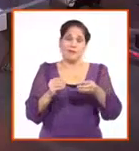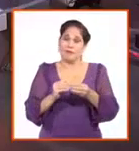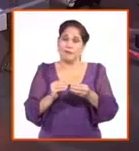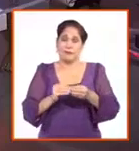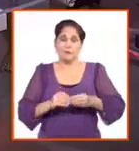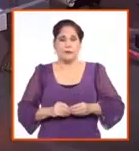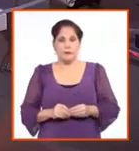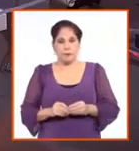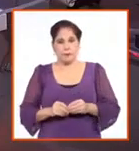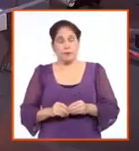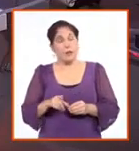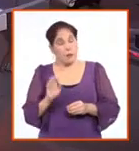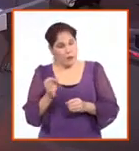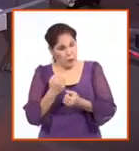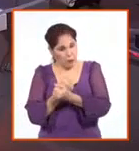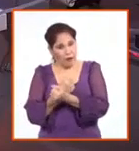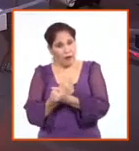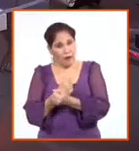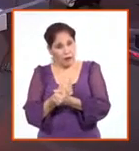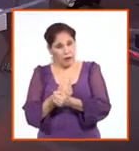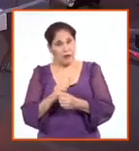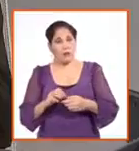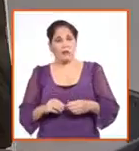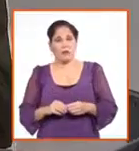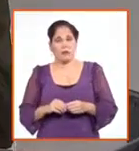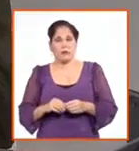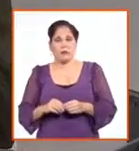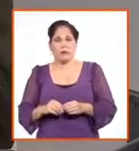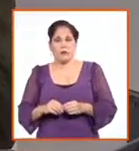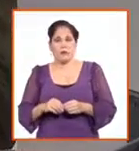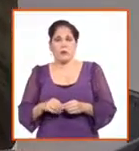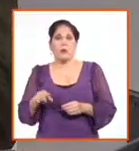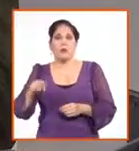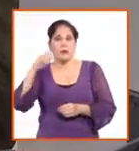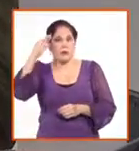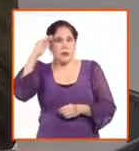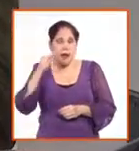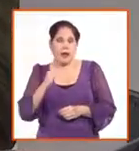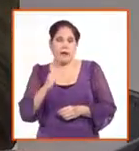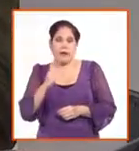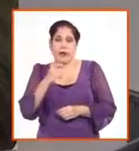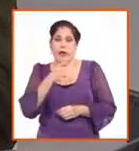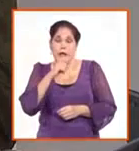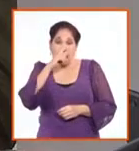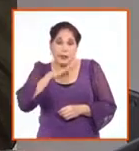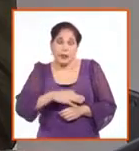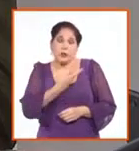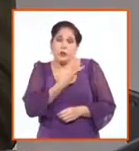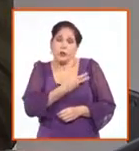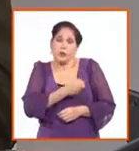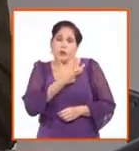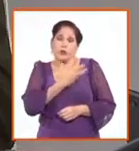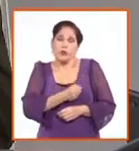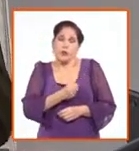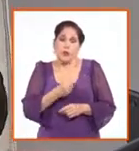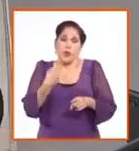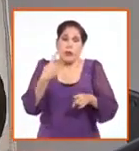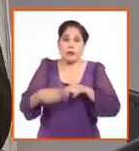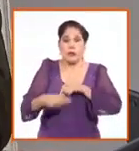Y después, bueno, posteriormente se encuentran con la familia, pero ustedes saben la agonía de un niño solo, en medio de un país extraño.